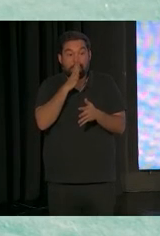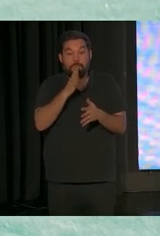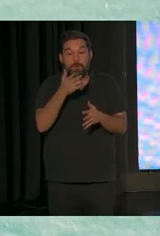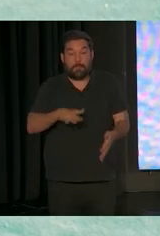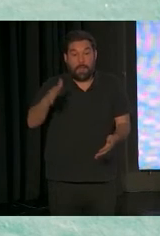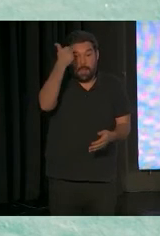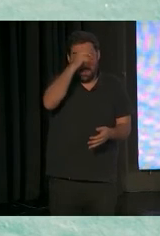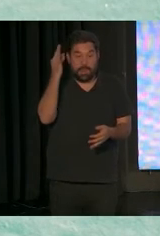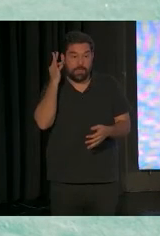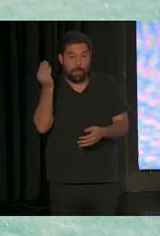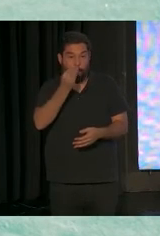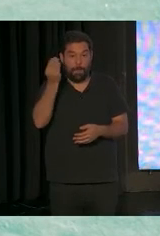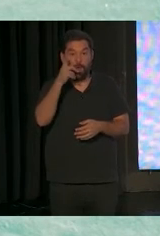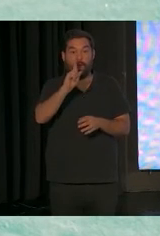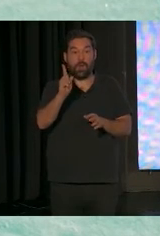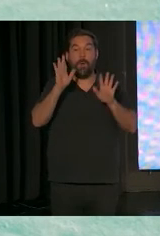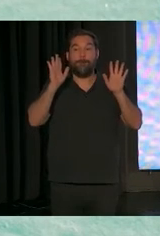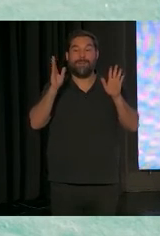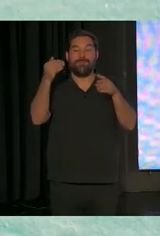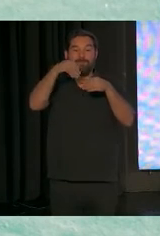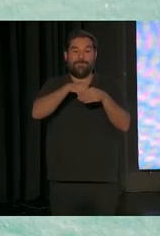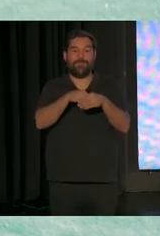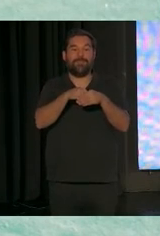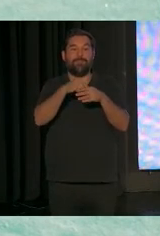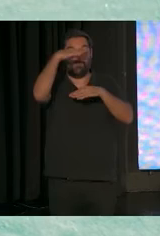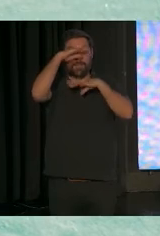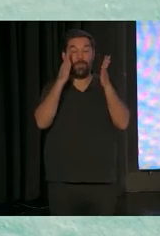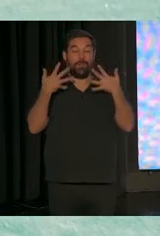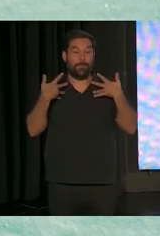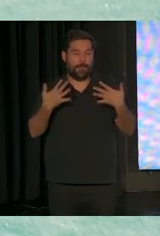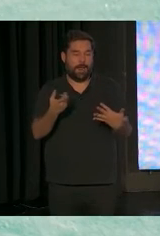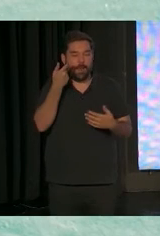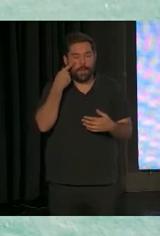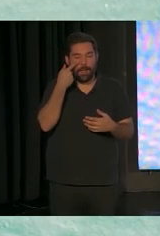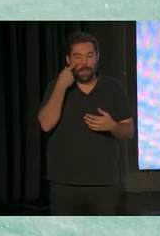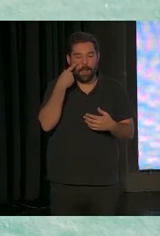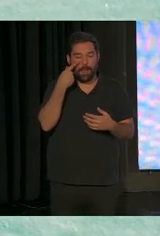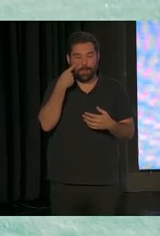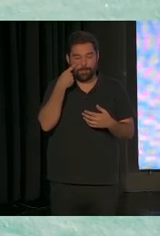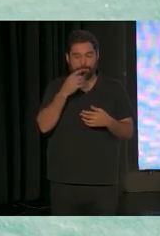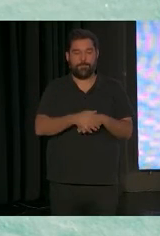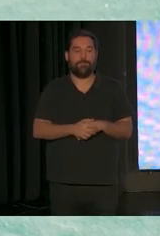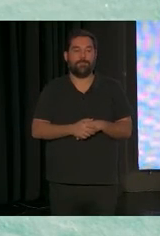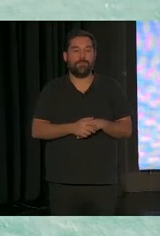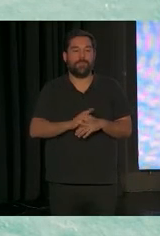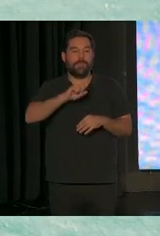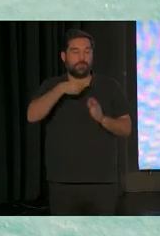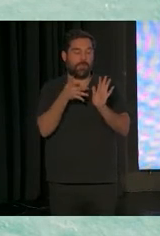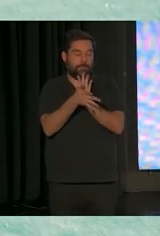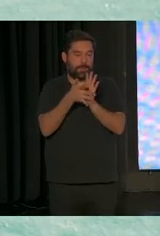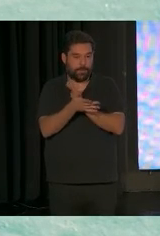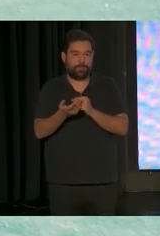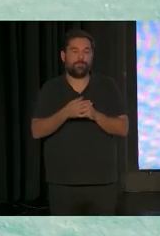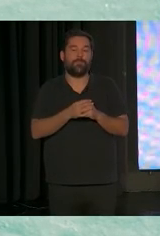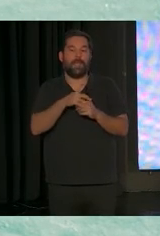una mejora, pero siempre que entre en atención temprana hay que ver cómo va. Ah, les explicaré qué es esto. Incluso en